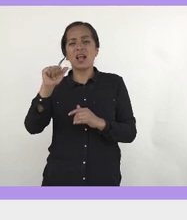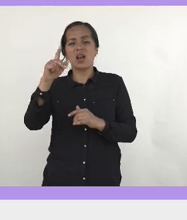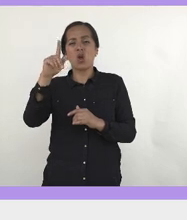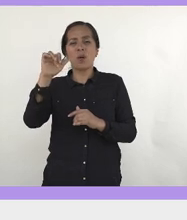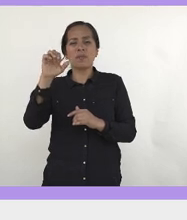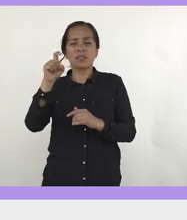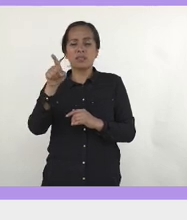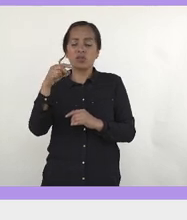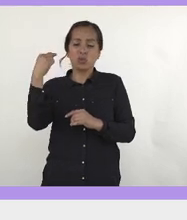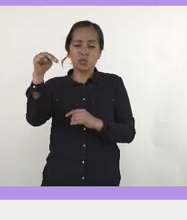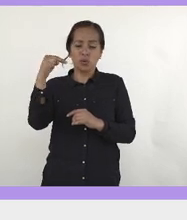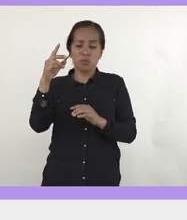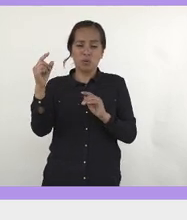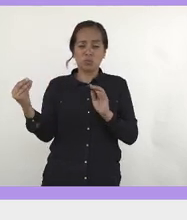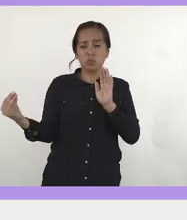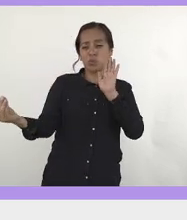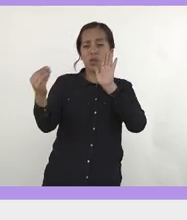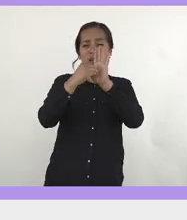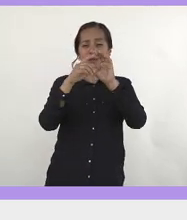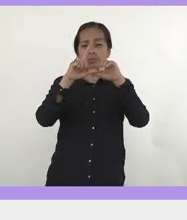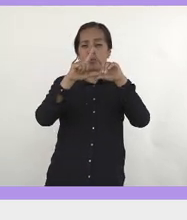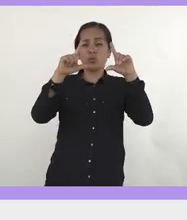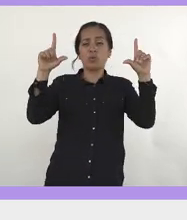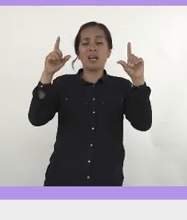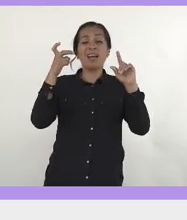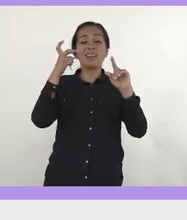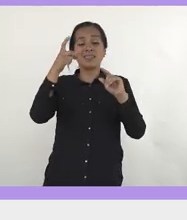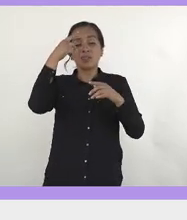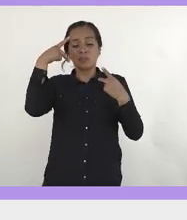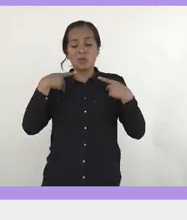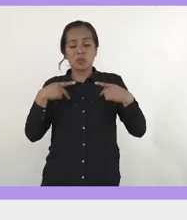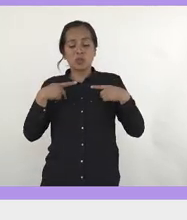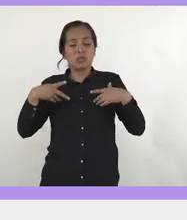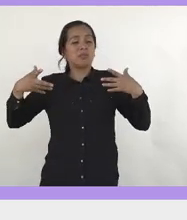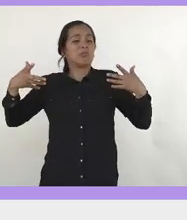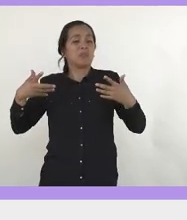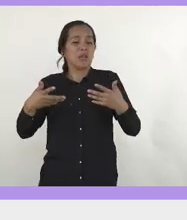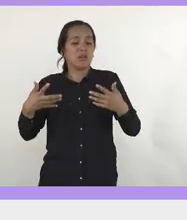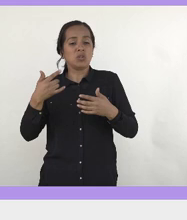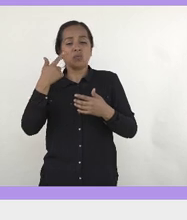siento que es importante siempre visibilizar a la gente que creó ciertas cosas,